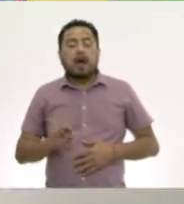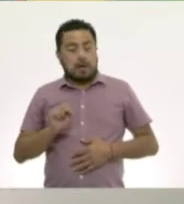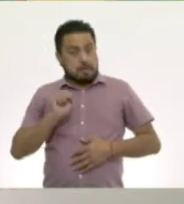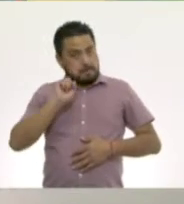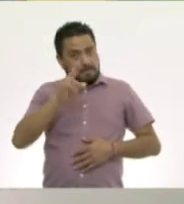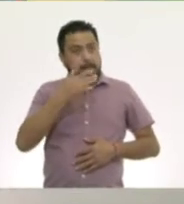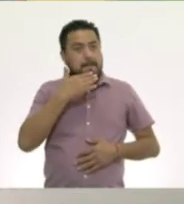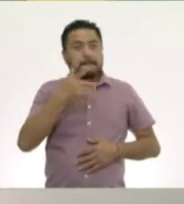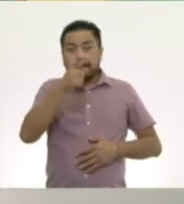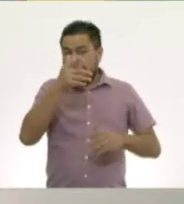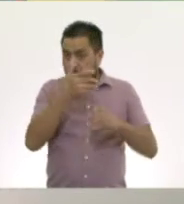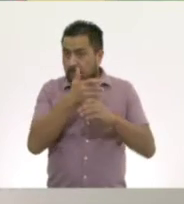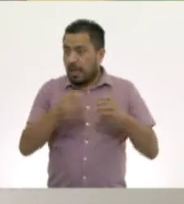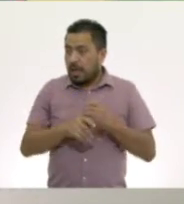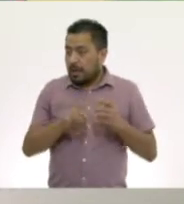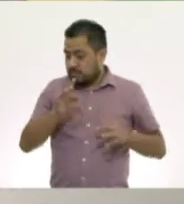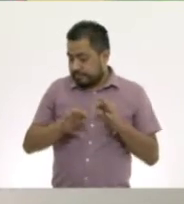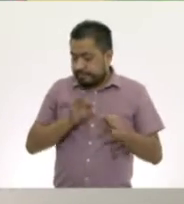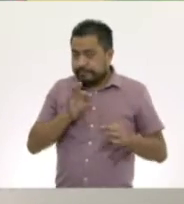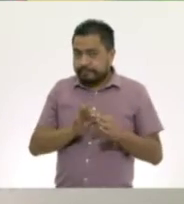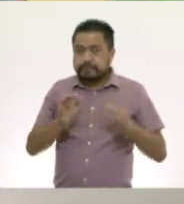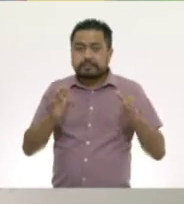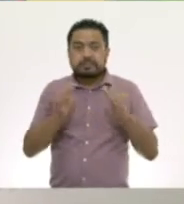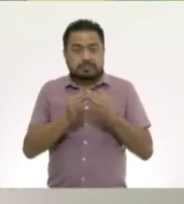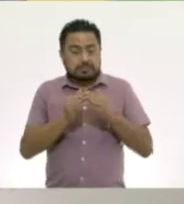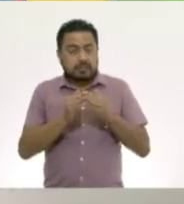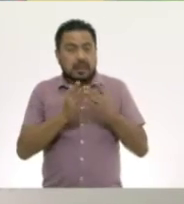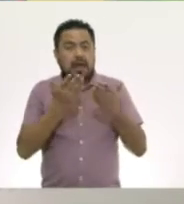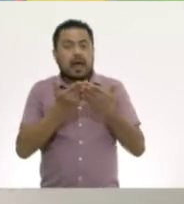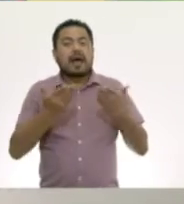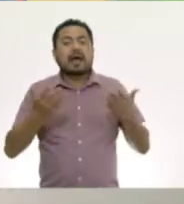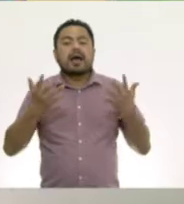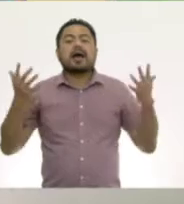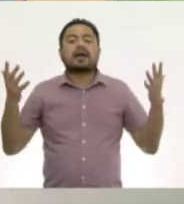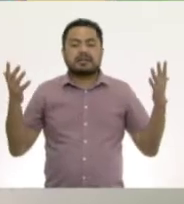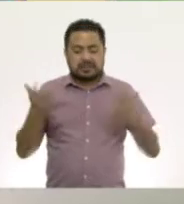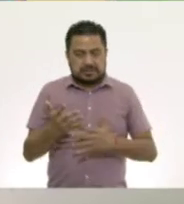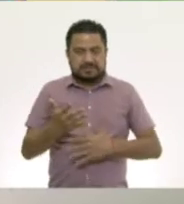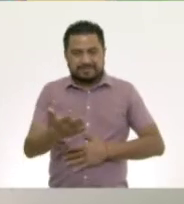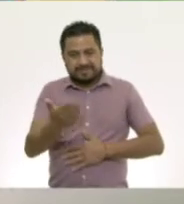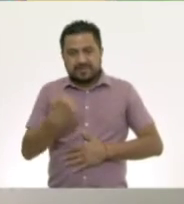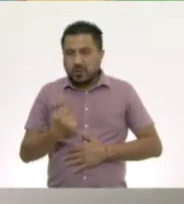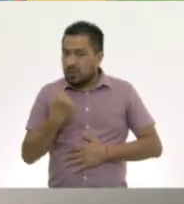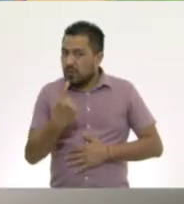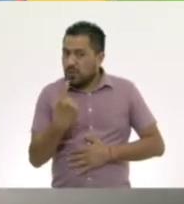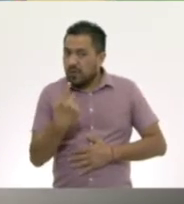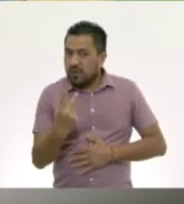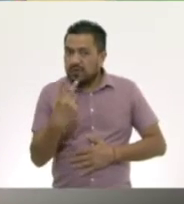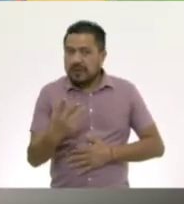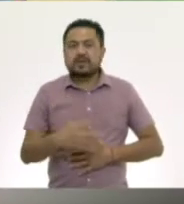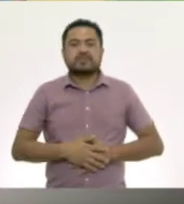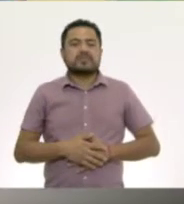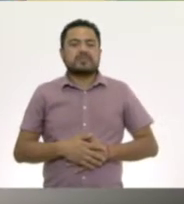¿Ya tienen su objeto ahí en casa? Vamos a hacerlo. Una, dos, tres.